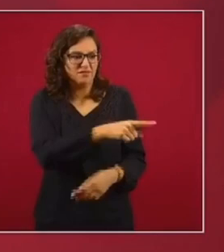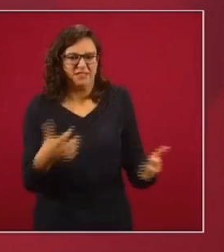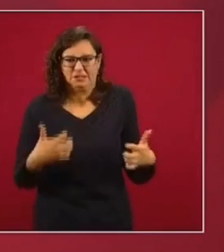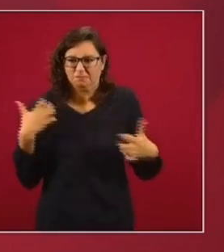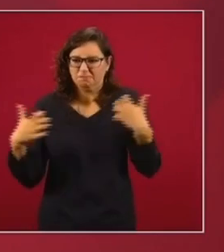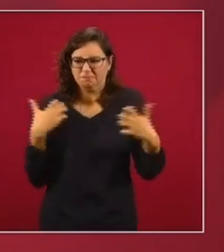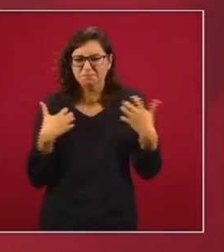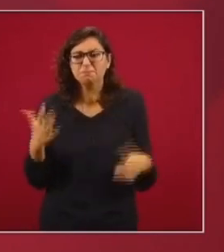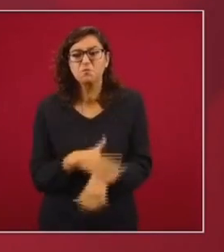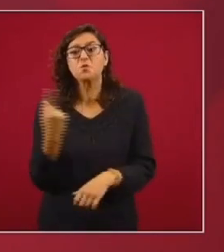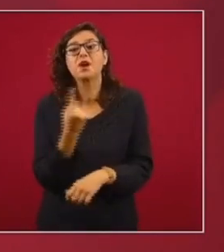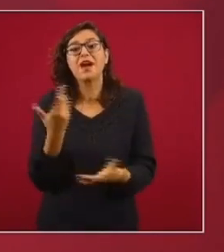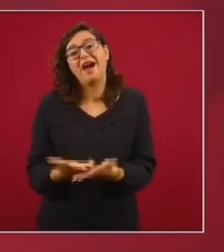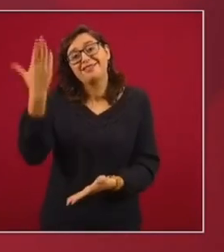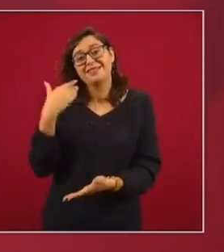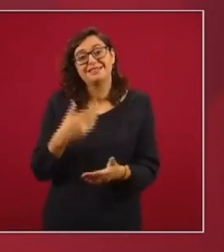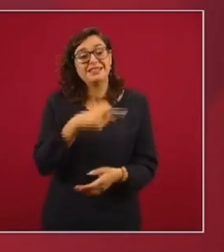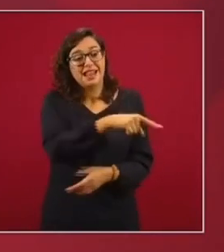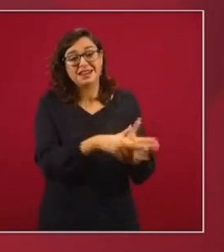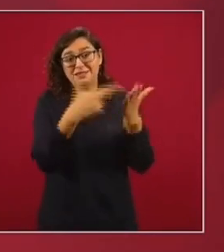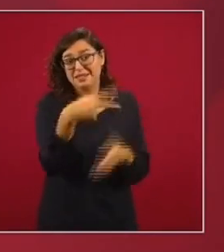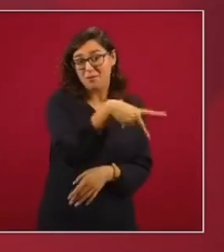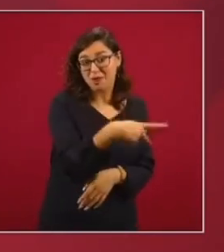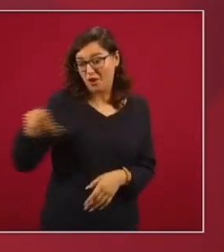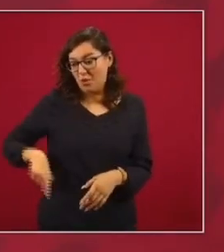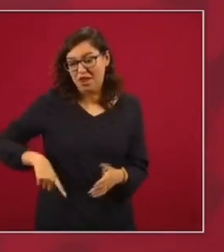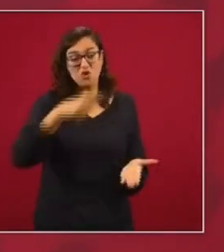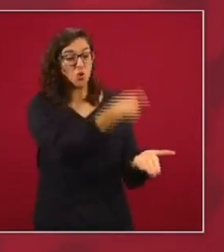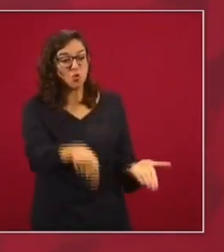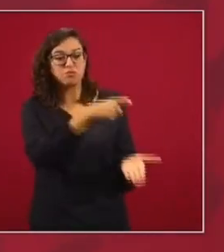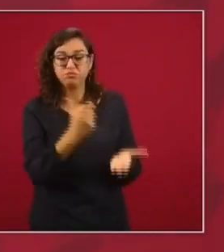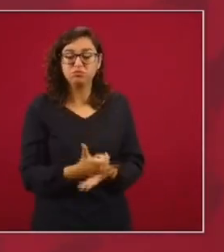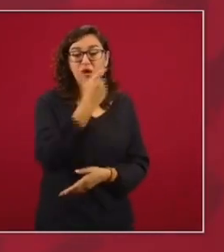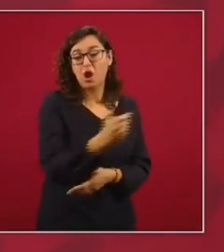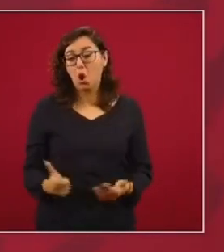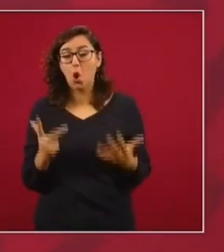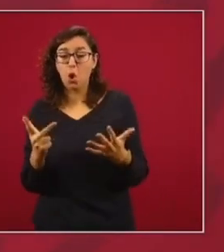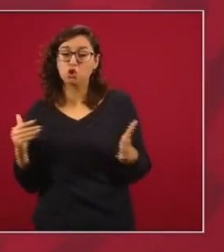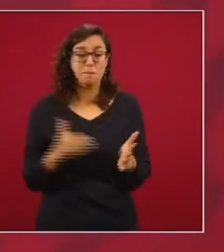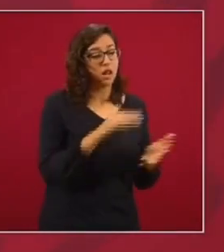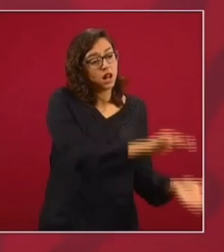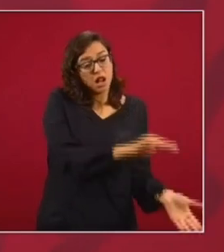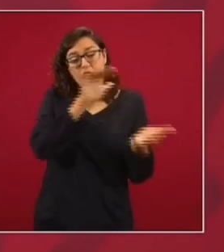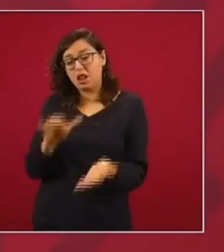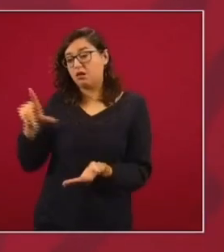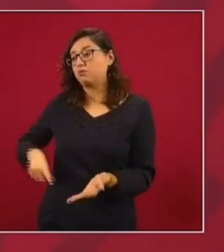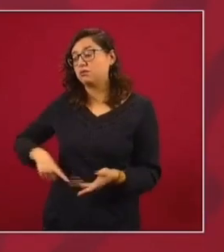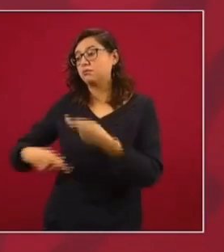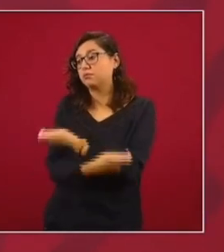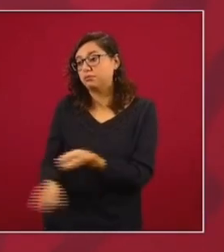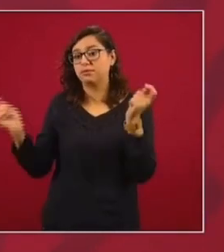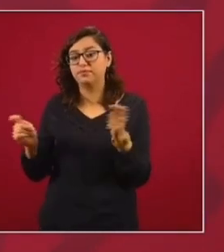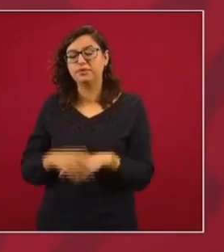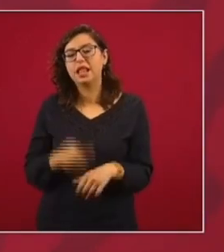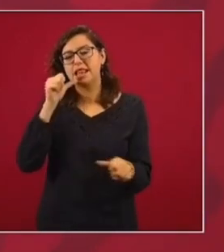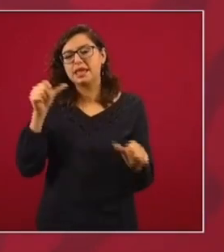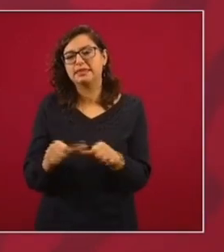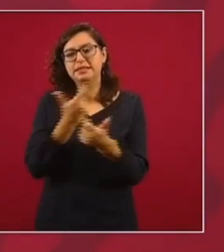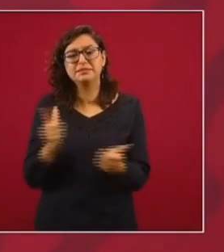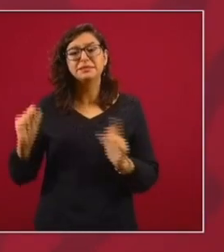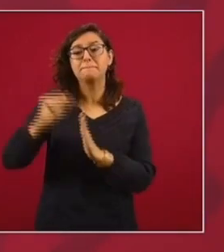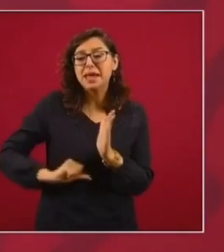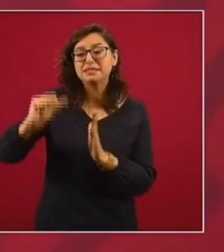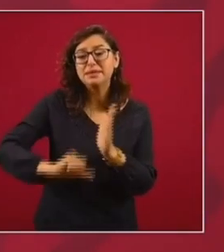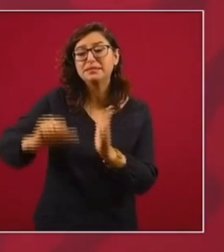estaba subsidiada por el gobierno. Le compraban como otros mil revistas, que se llaman las revistas Letras Libres, cada